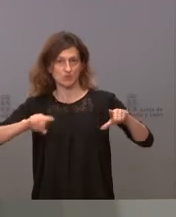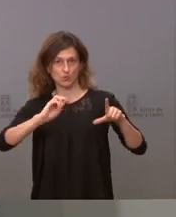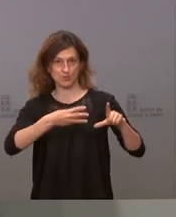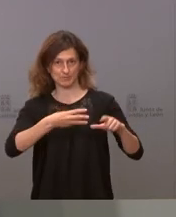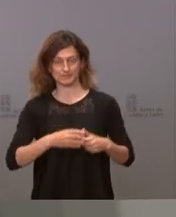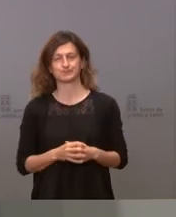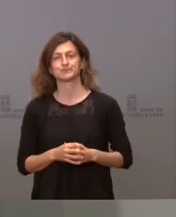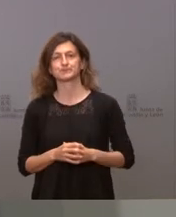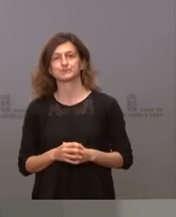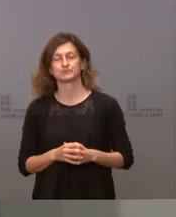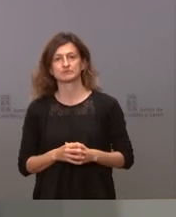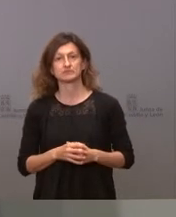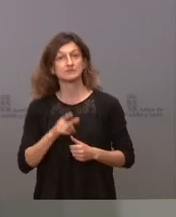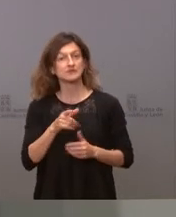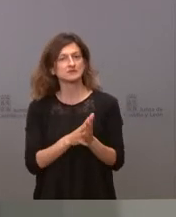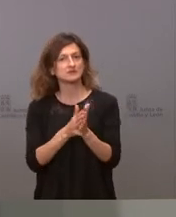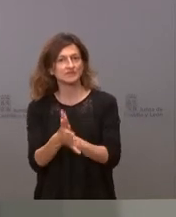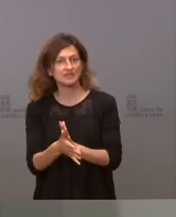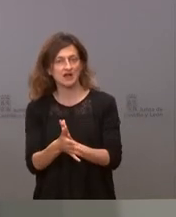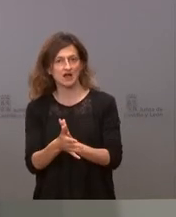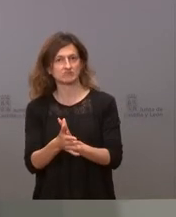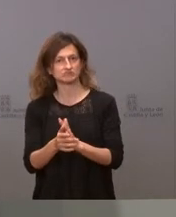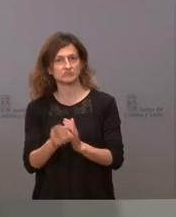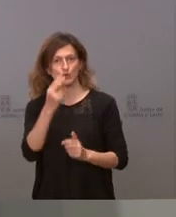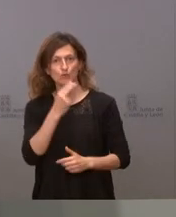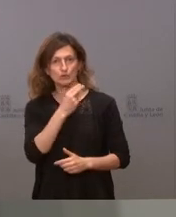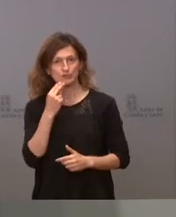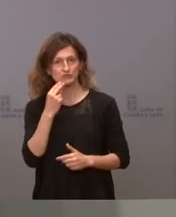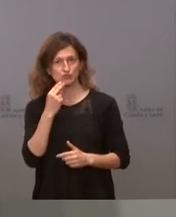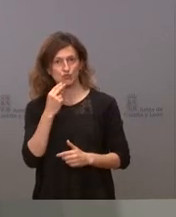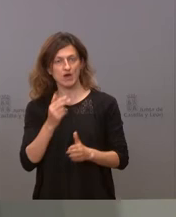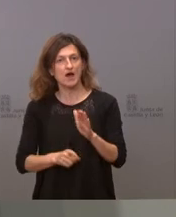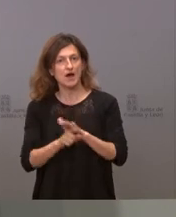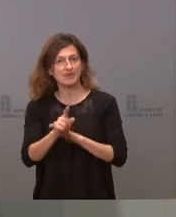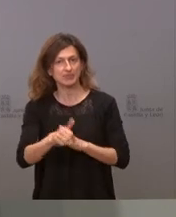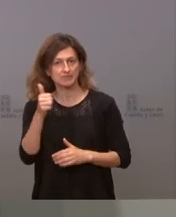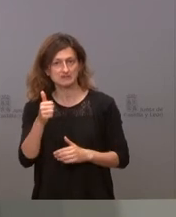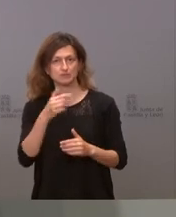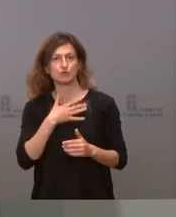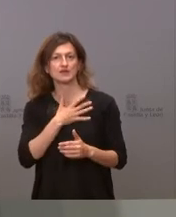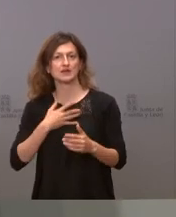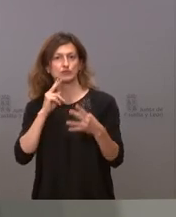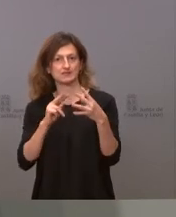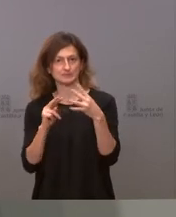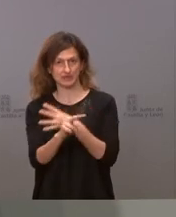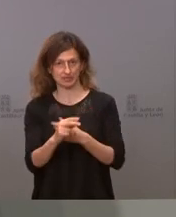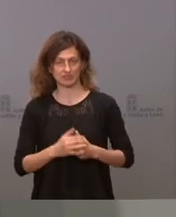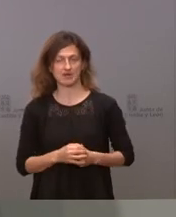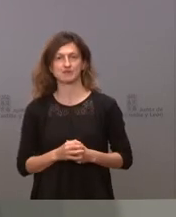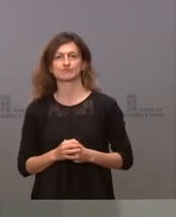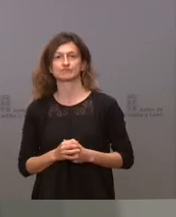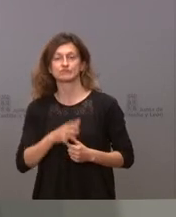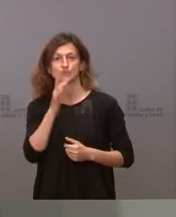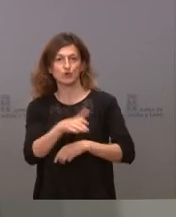y supone un avance más en el compromiso de regeneración y de transparencia del